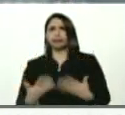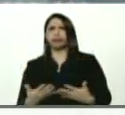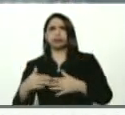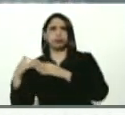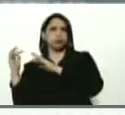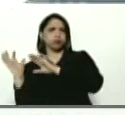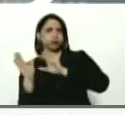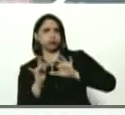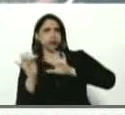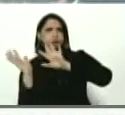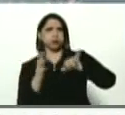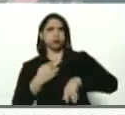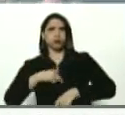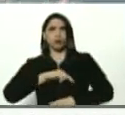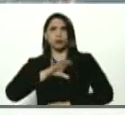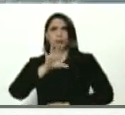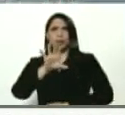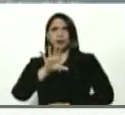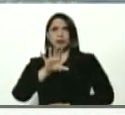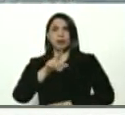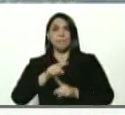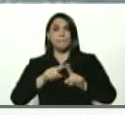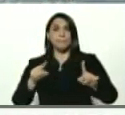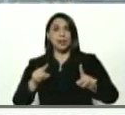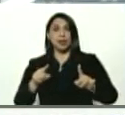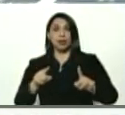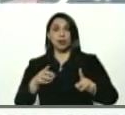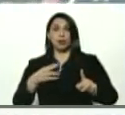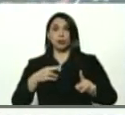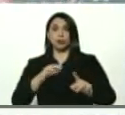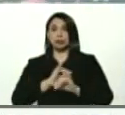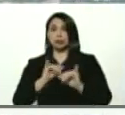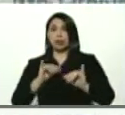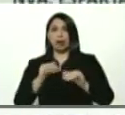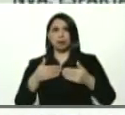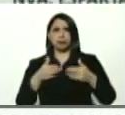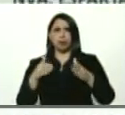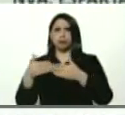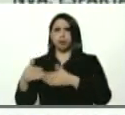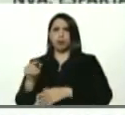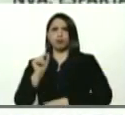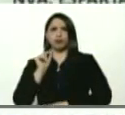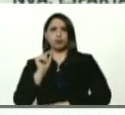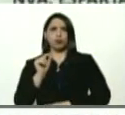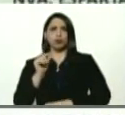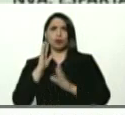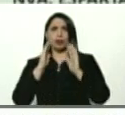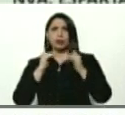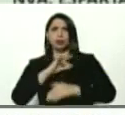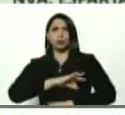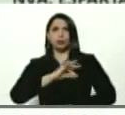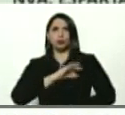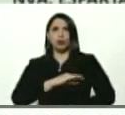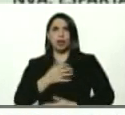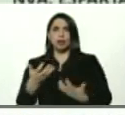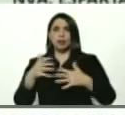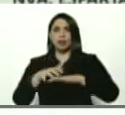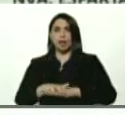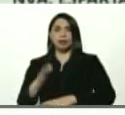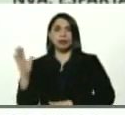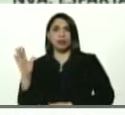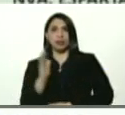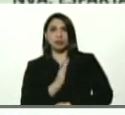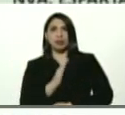venezolanas a nuestra parte. Pero desde que instalamos los puestos de atención social integral, ya han regresado 57